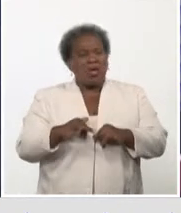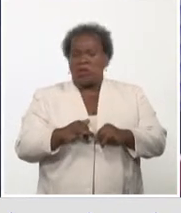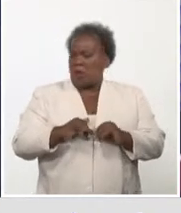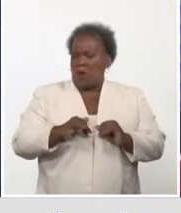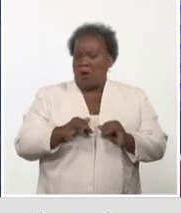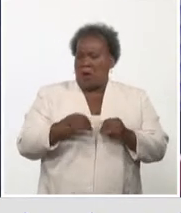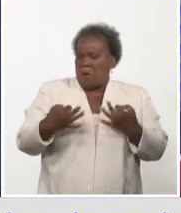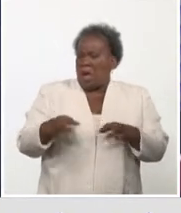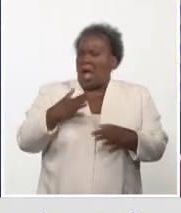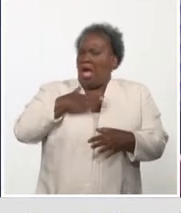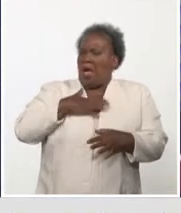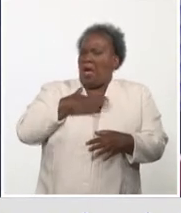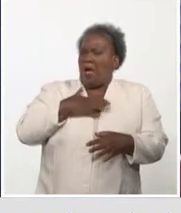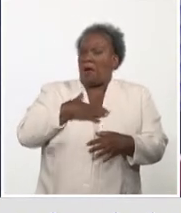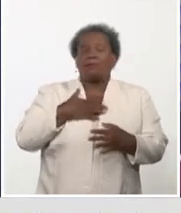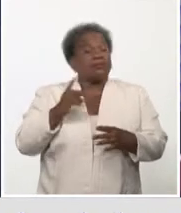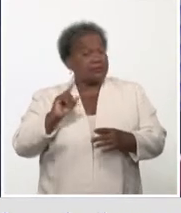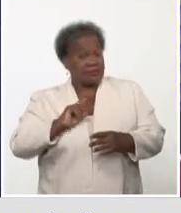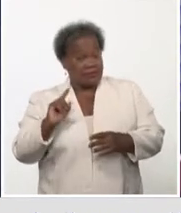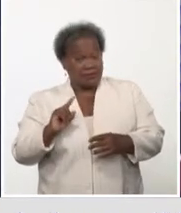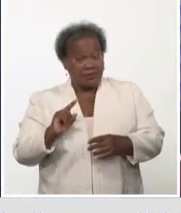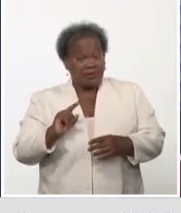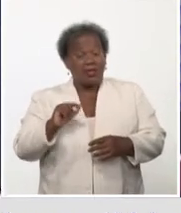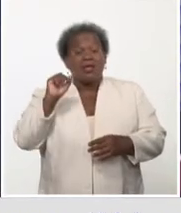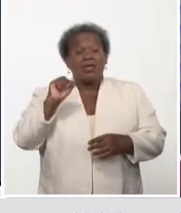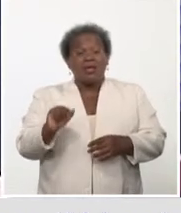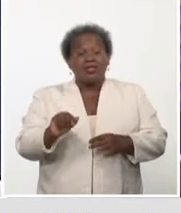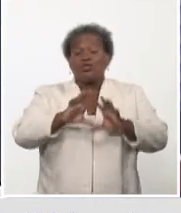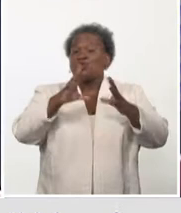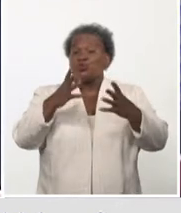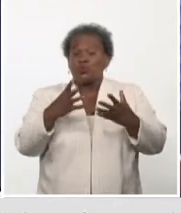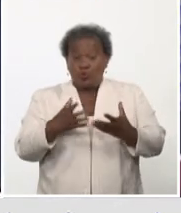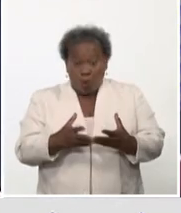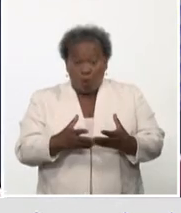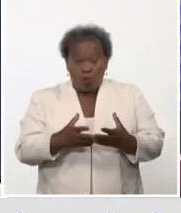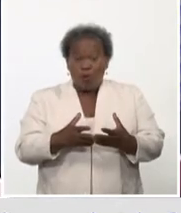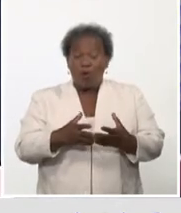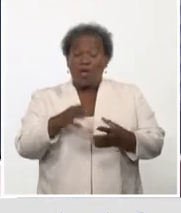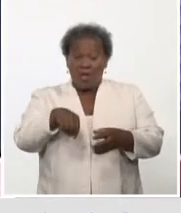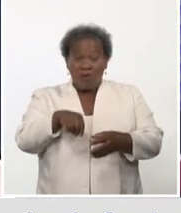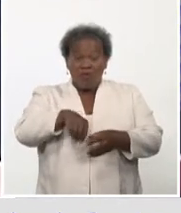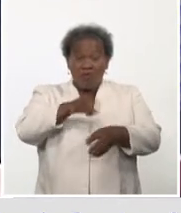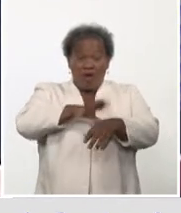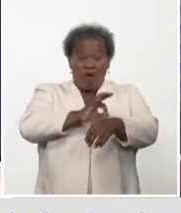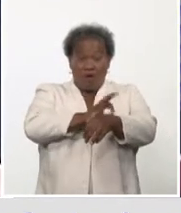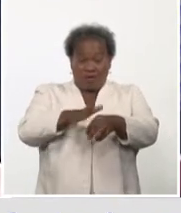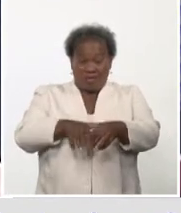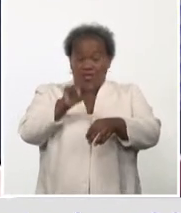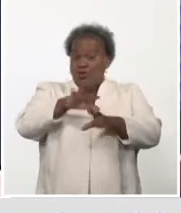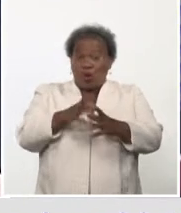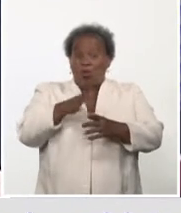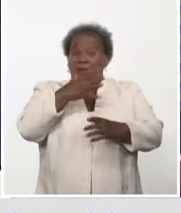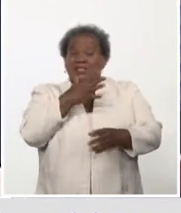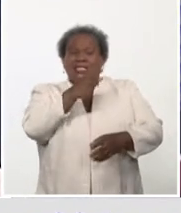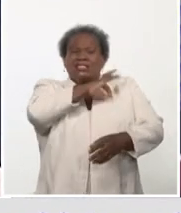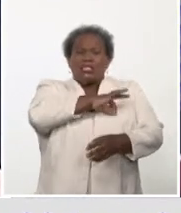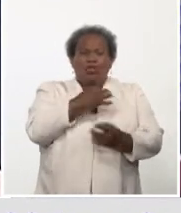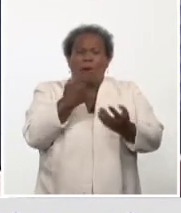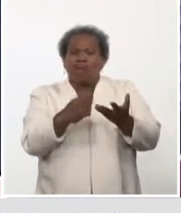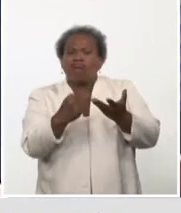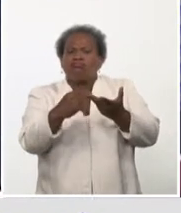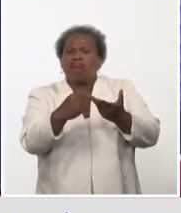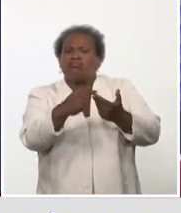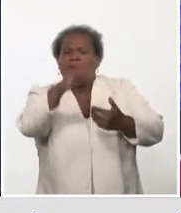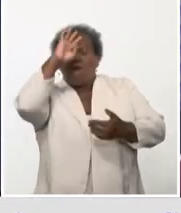epidemia, se dice que todo lo que parece es, mientras no se demuestra lo contrario. Por tanto y demás, alertamos una vez